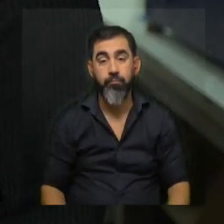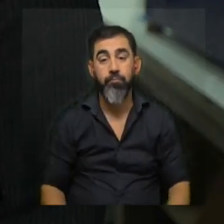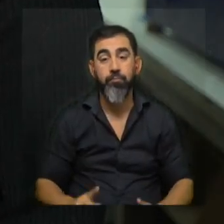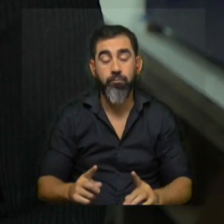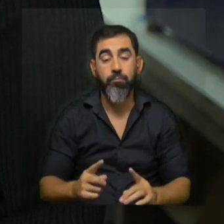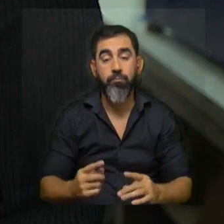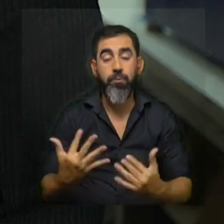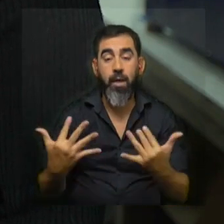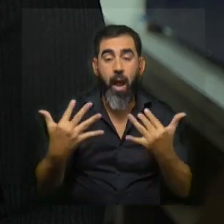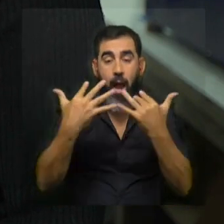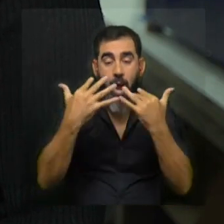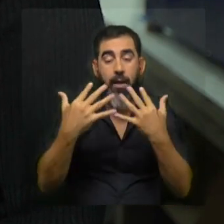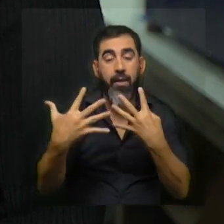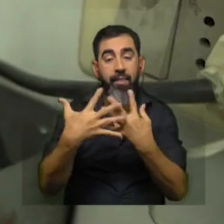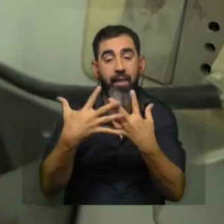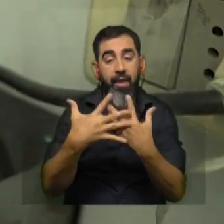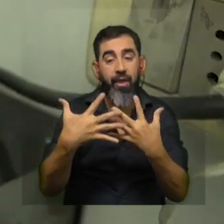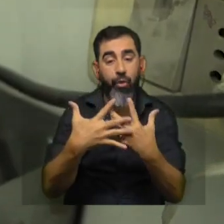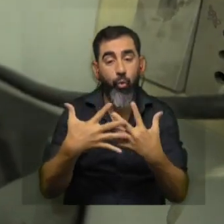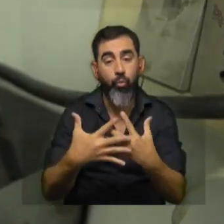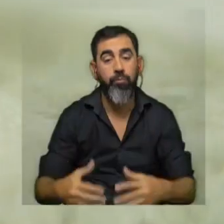oxígeno a los tejidos corneales